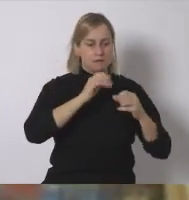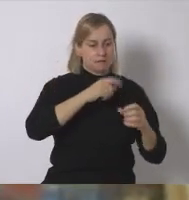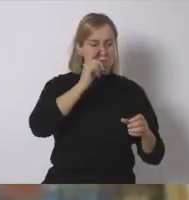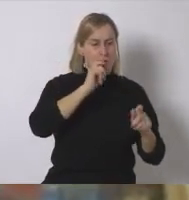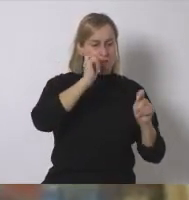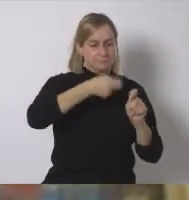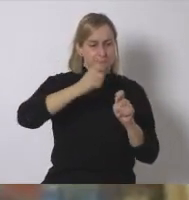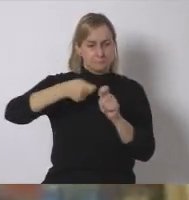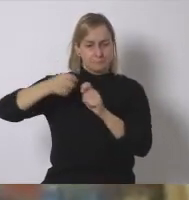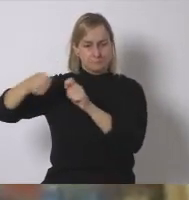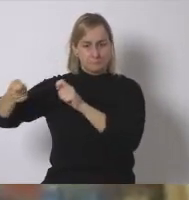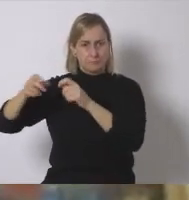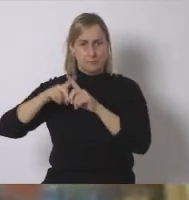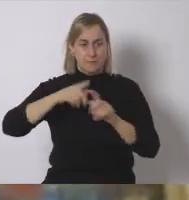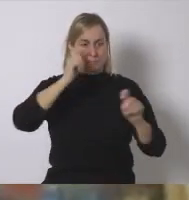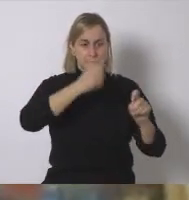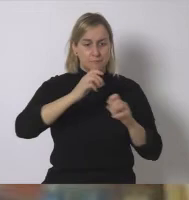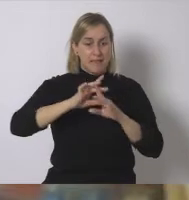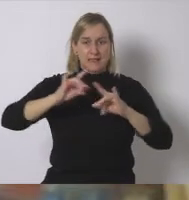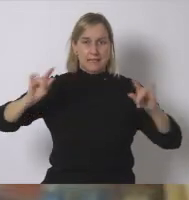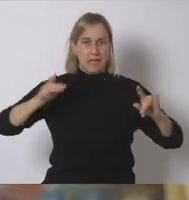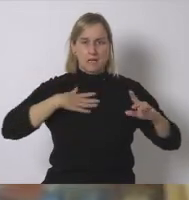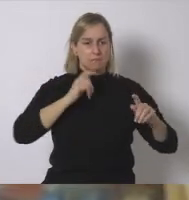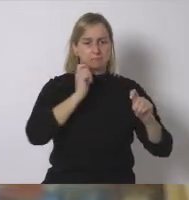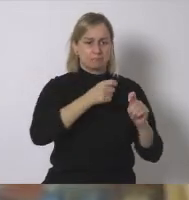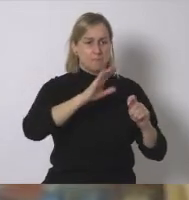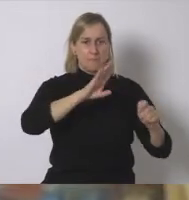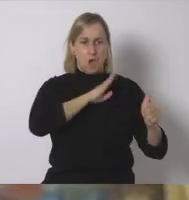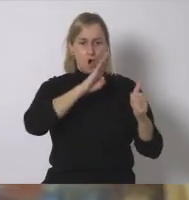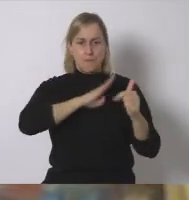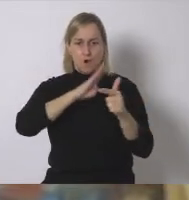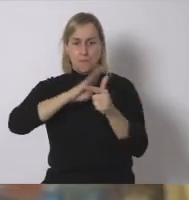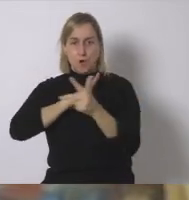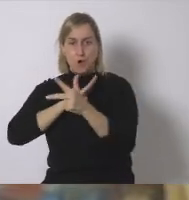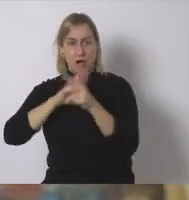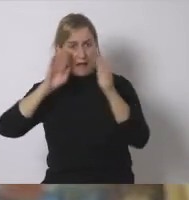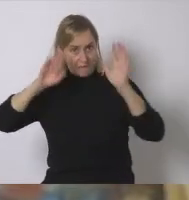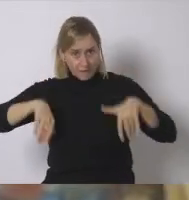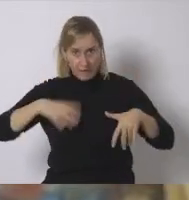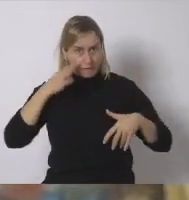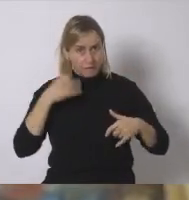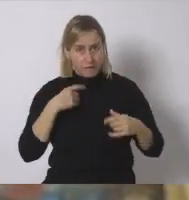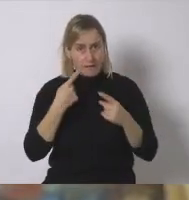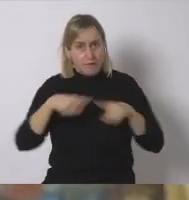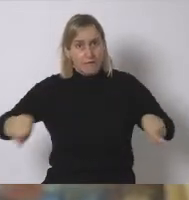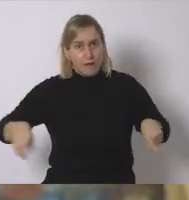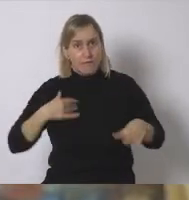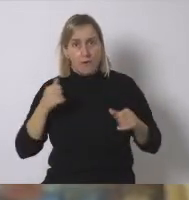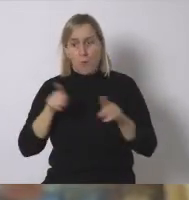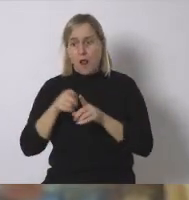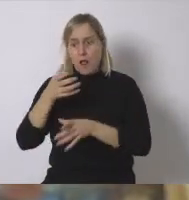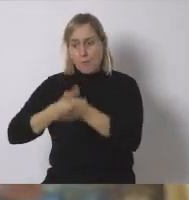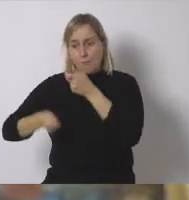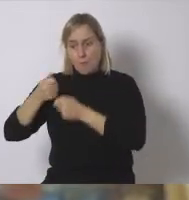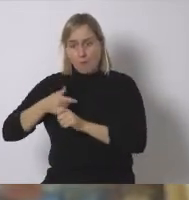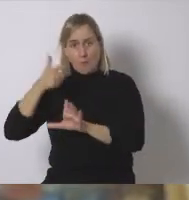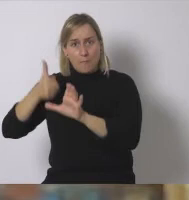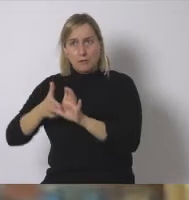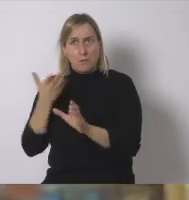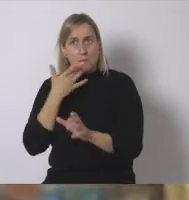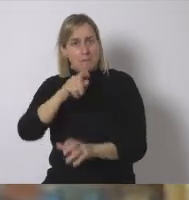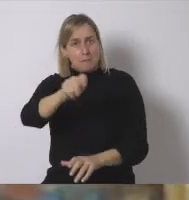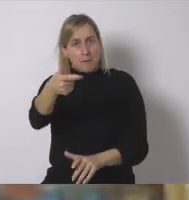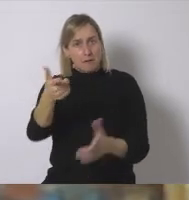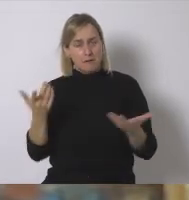los insertamos cuáles tacas en nuestra tierra yo no veo tanta diferencia con los pozos de petróleos creo